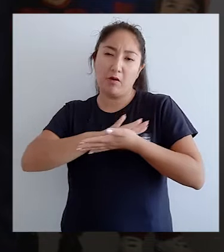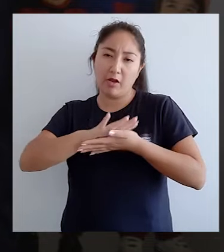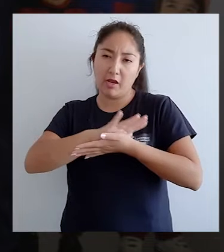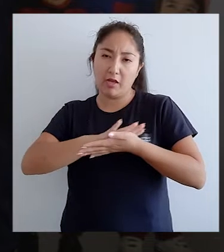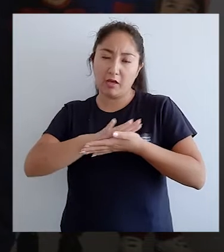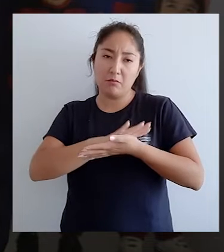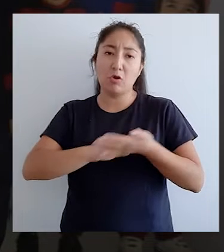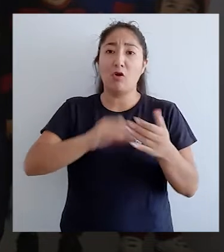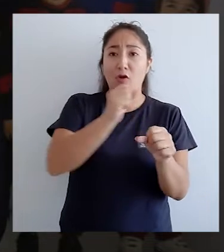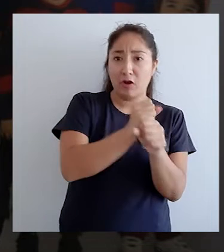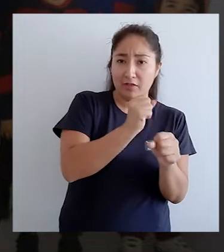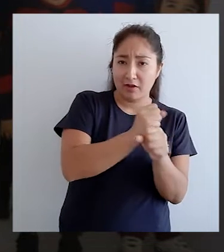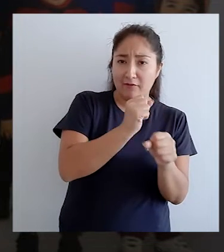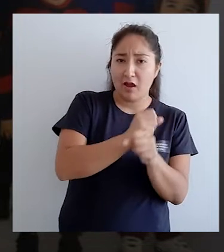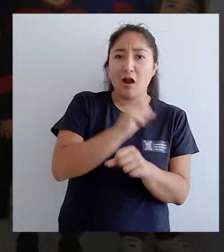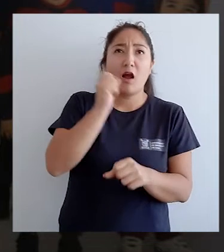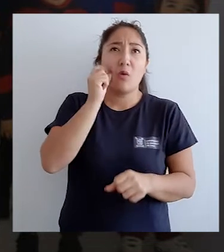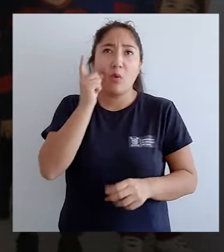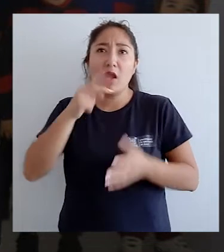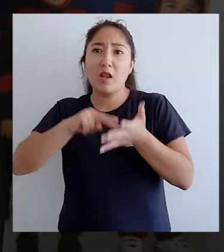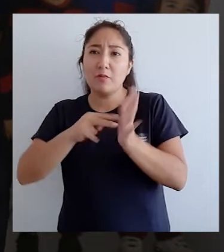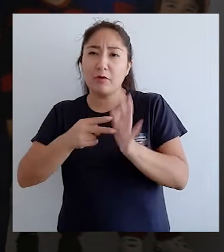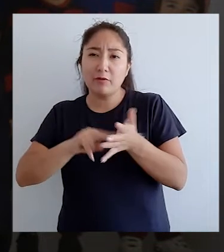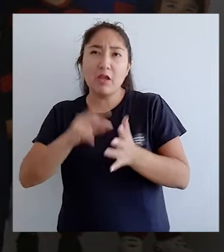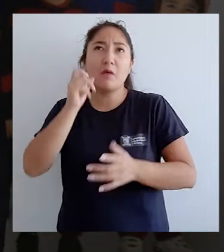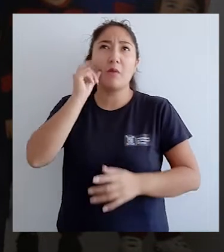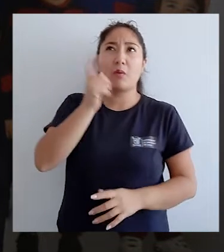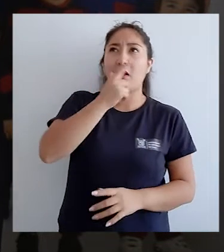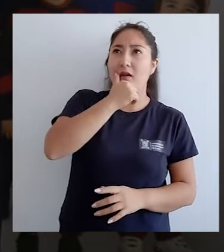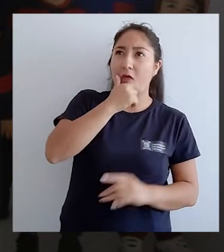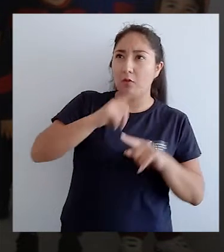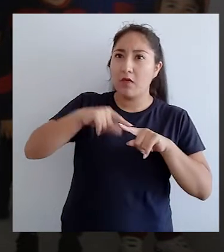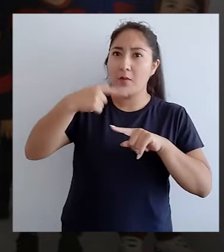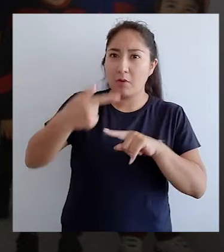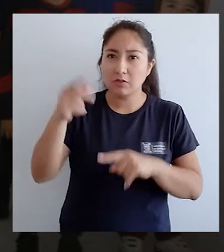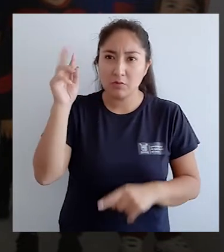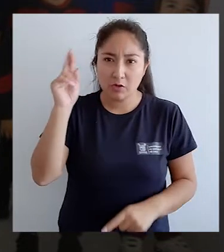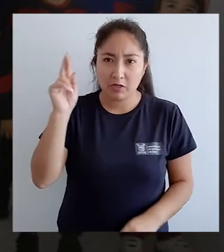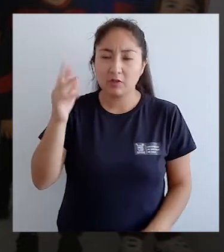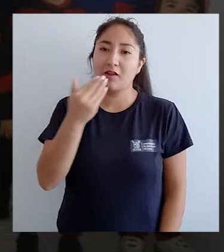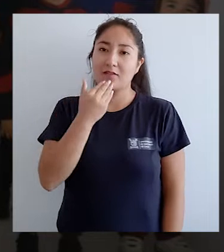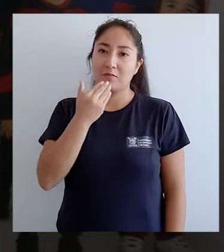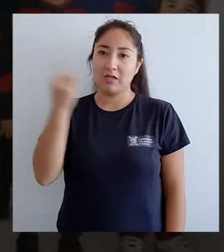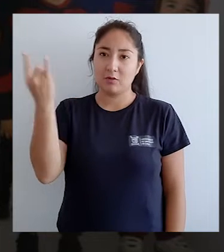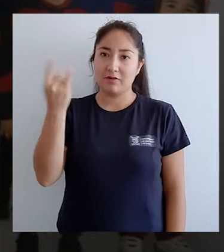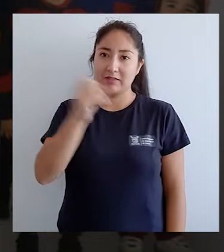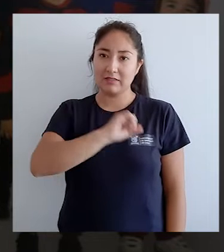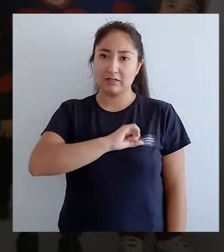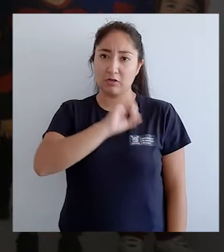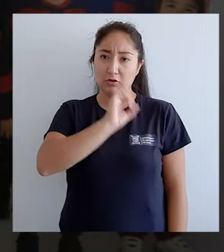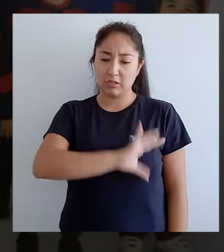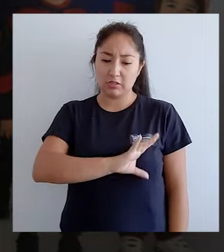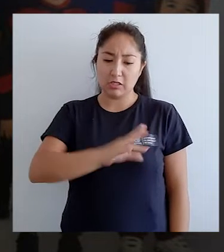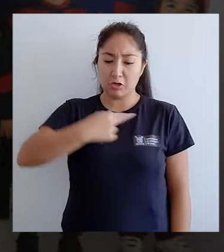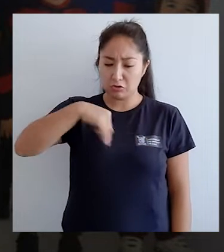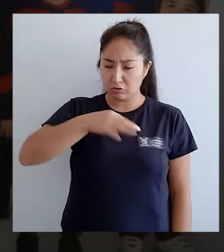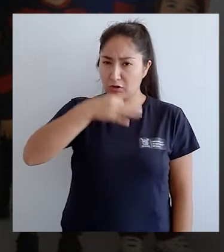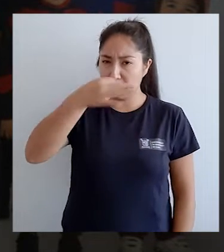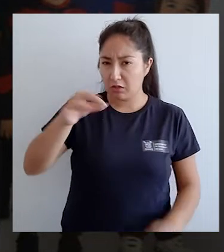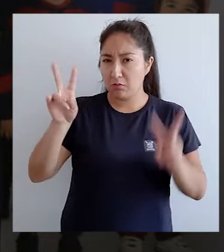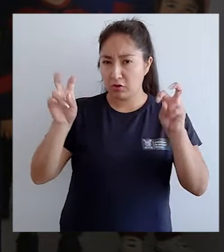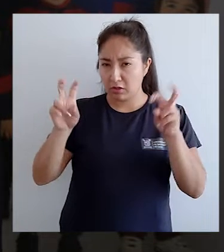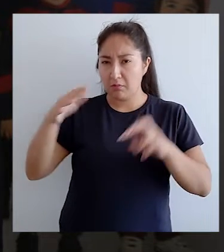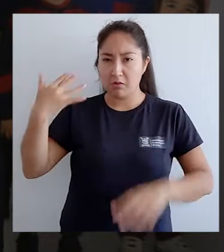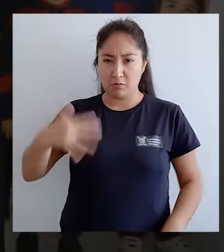materias en las que trabaja, cuáles son las inquietudes que tiene el Consejo de Rectores. Y de parte de la Universidad de Santiago también le hemos planteado temas